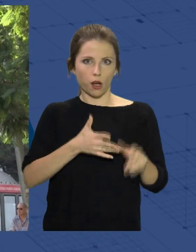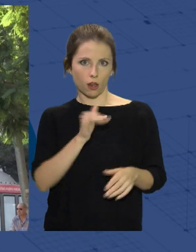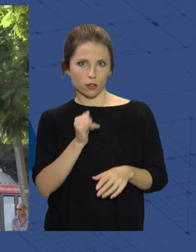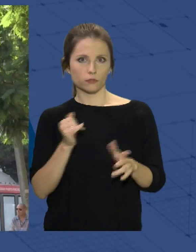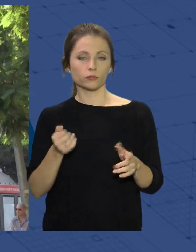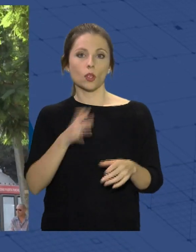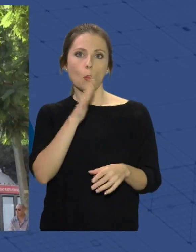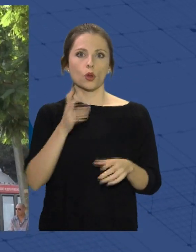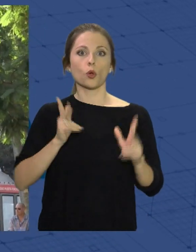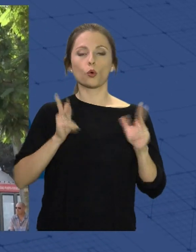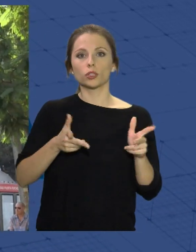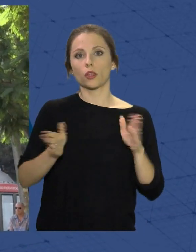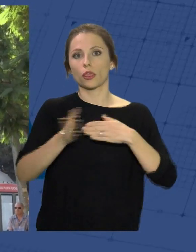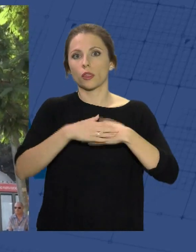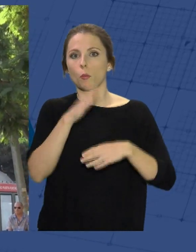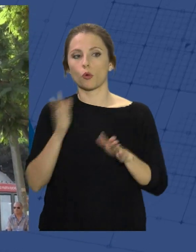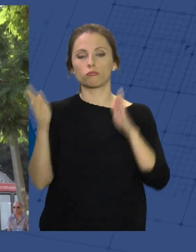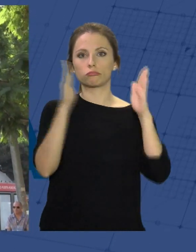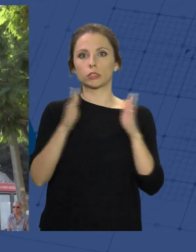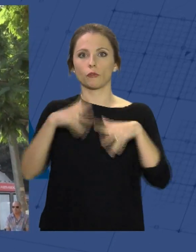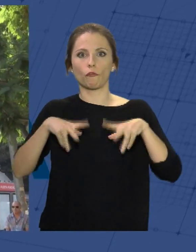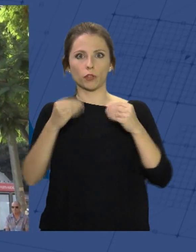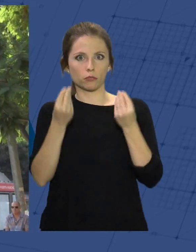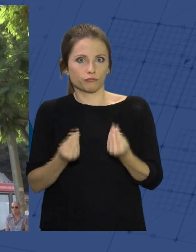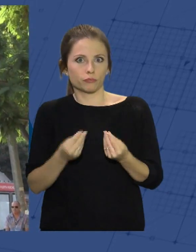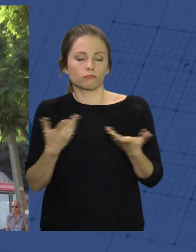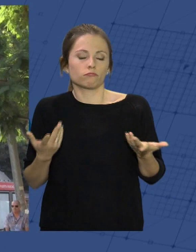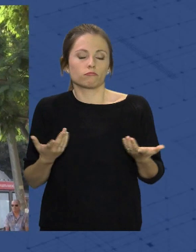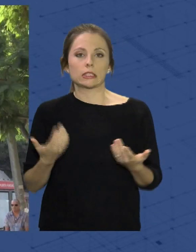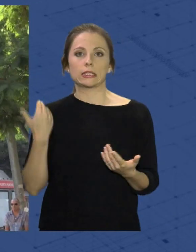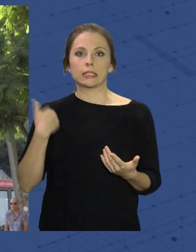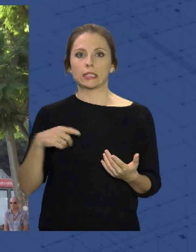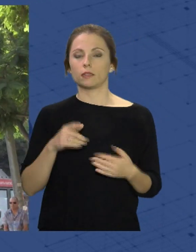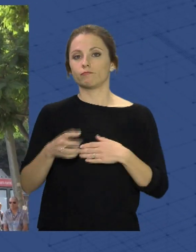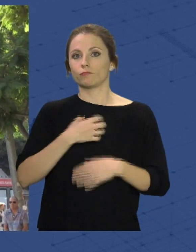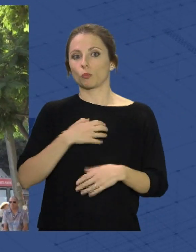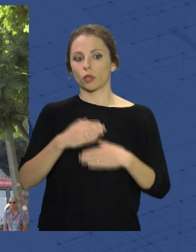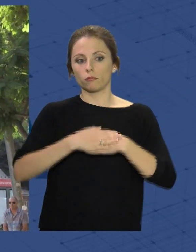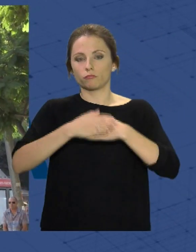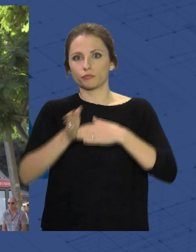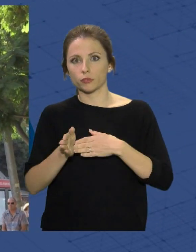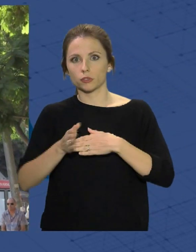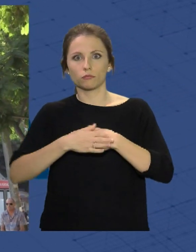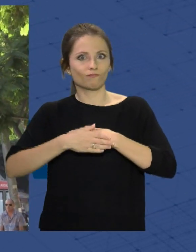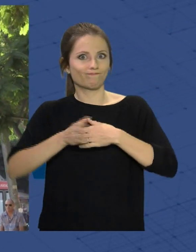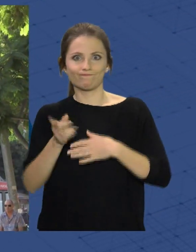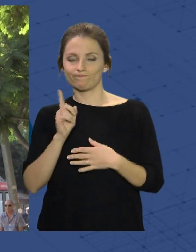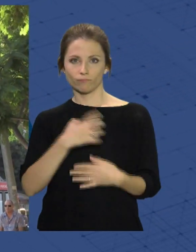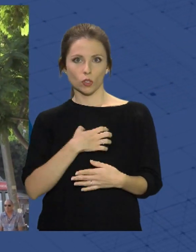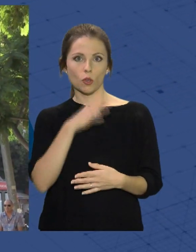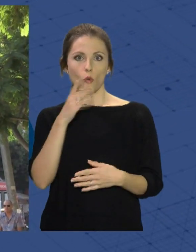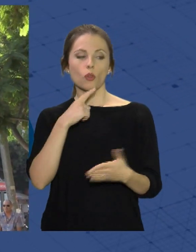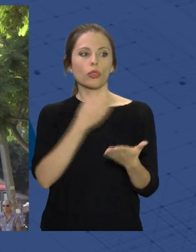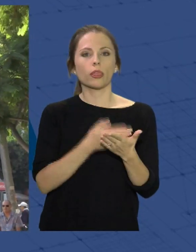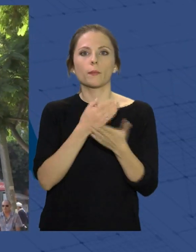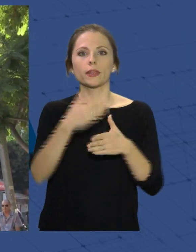están cerrados porque ha terminado su temporada y no van a poder estar abiertos porque no tienen esa demanda de